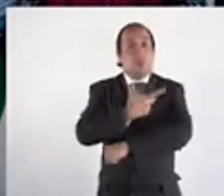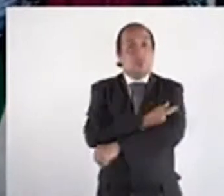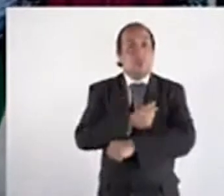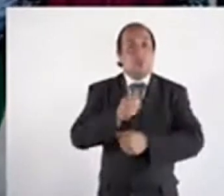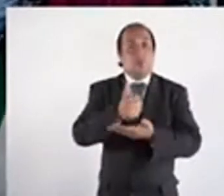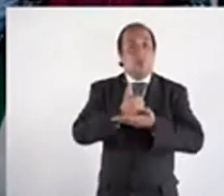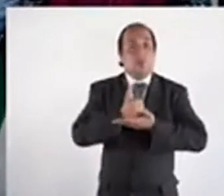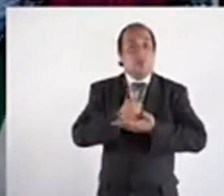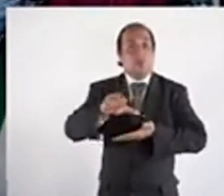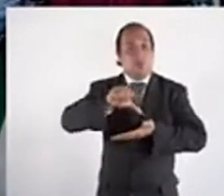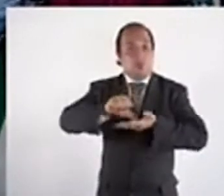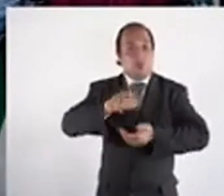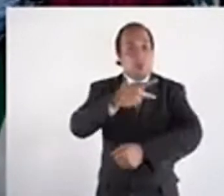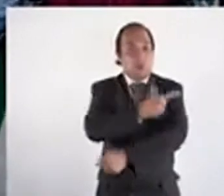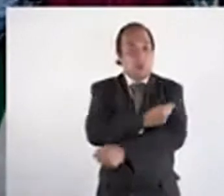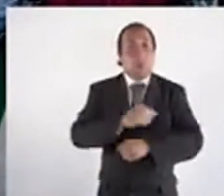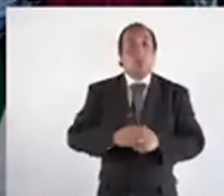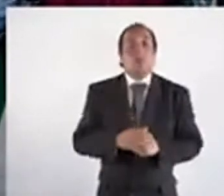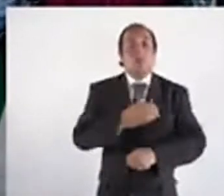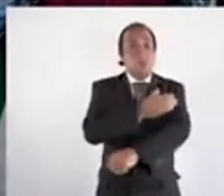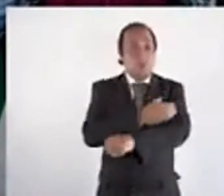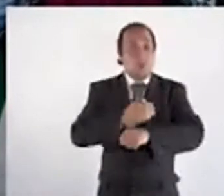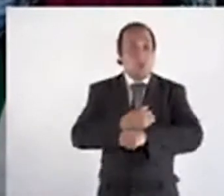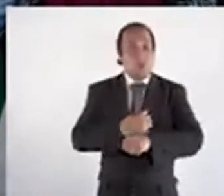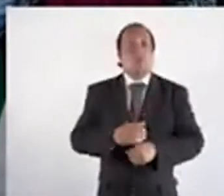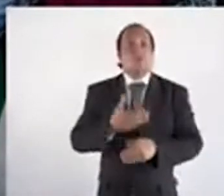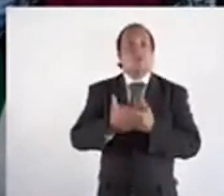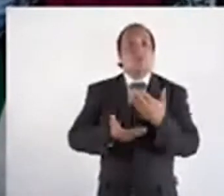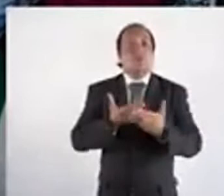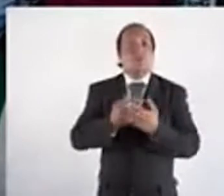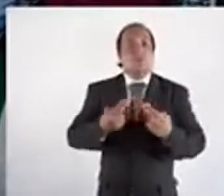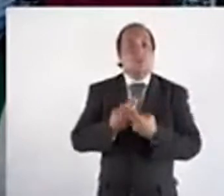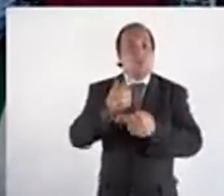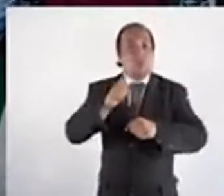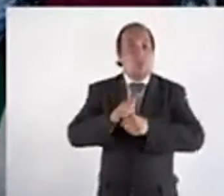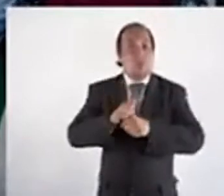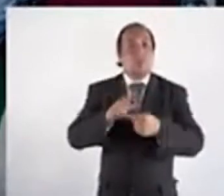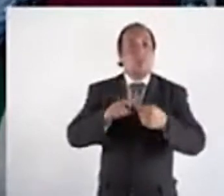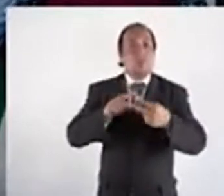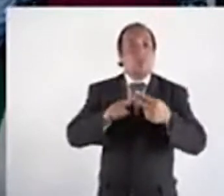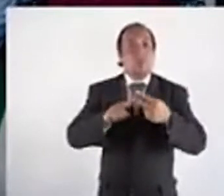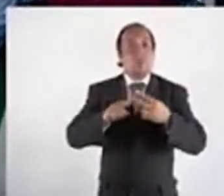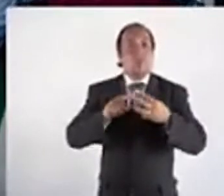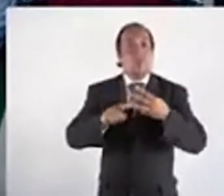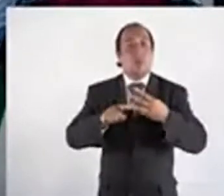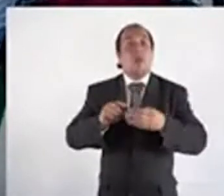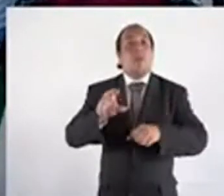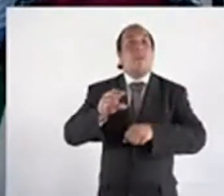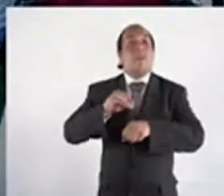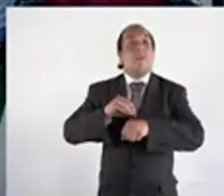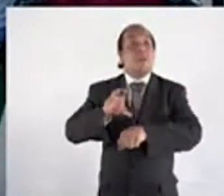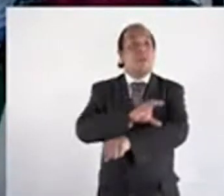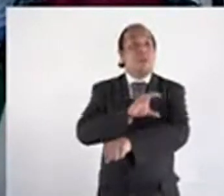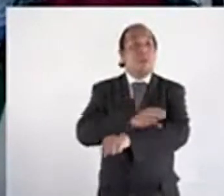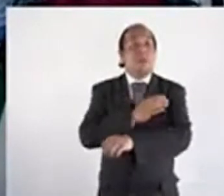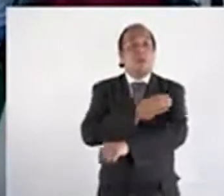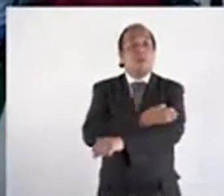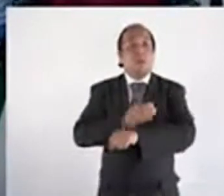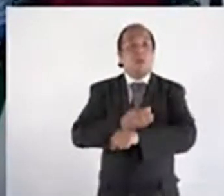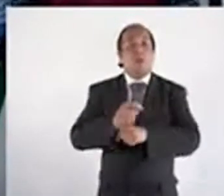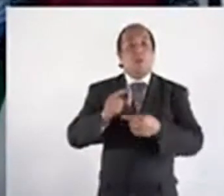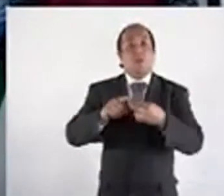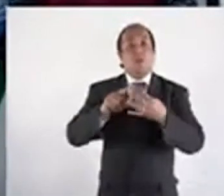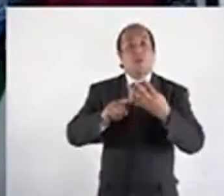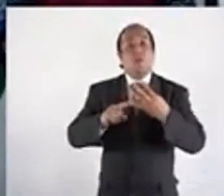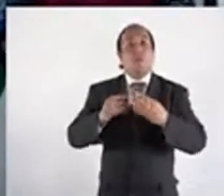y ayudándonos en los centros de vacunación, con nuestros compañeros servidores de la Nación, con nuestros compañeros de Ponte Pila y